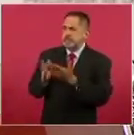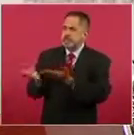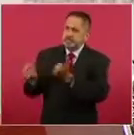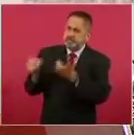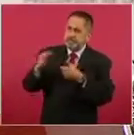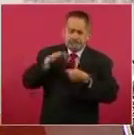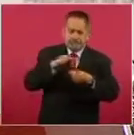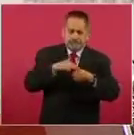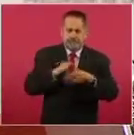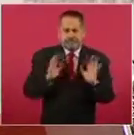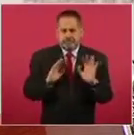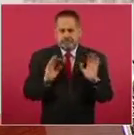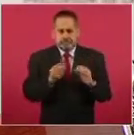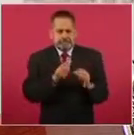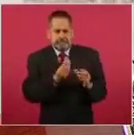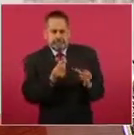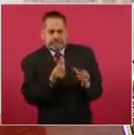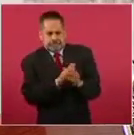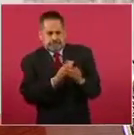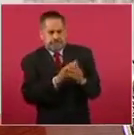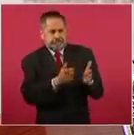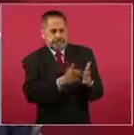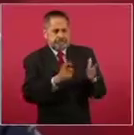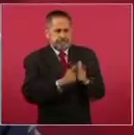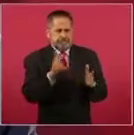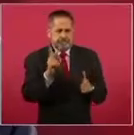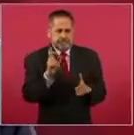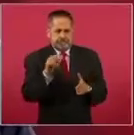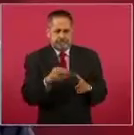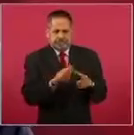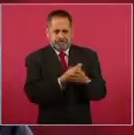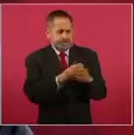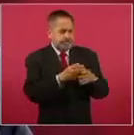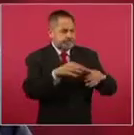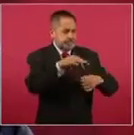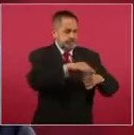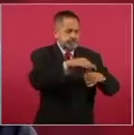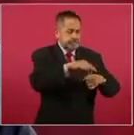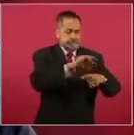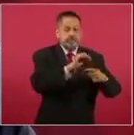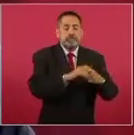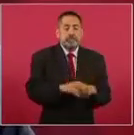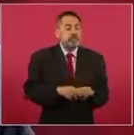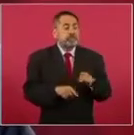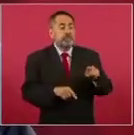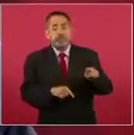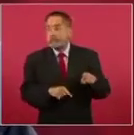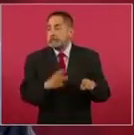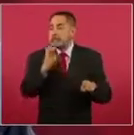hubo acarreos y fraude.